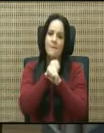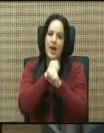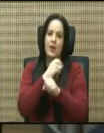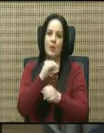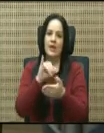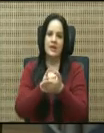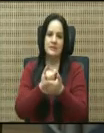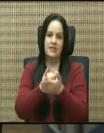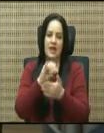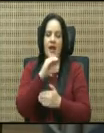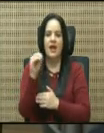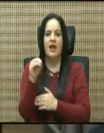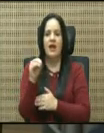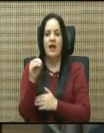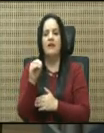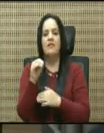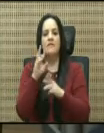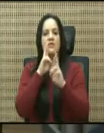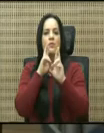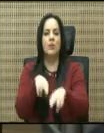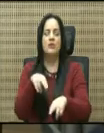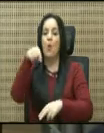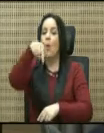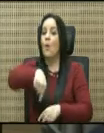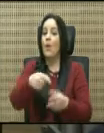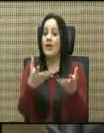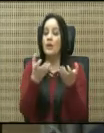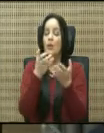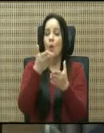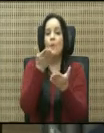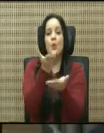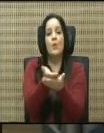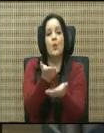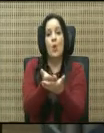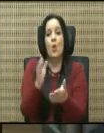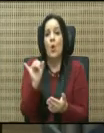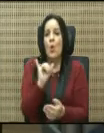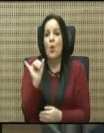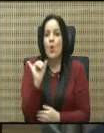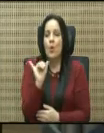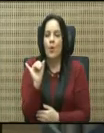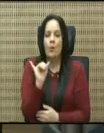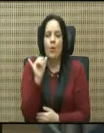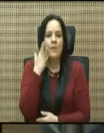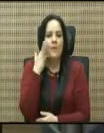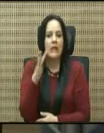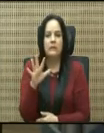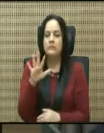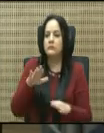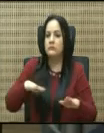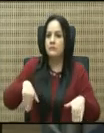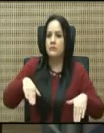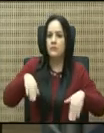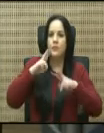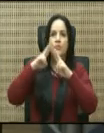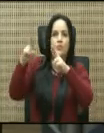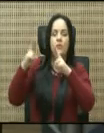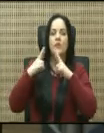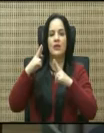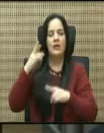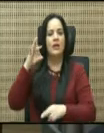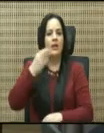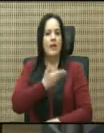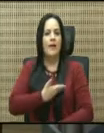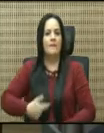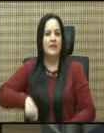Entonces, yo hoy quiero proponerles de que ya como no nos parece contestar la señora Presidente, vamos